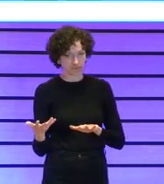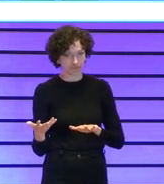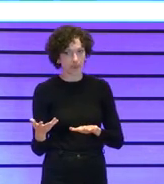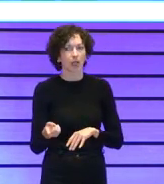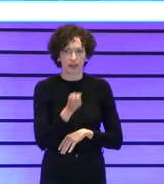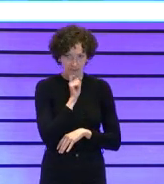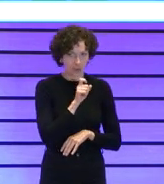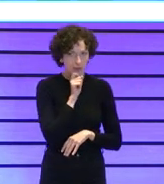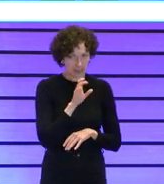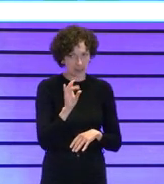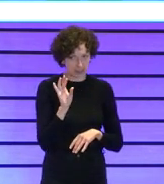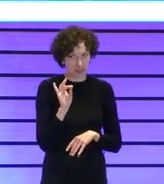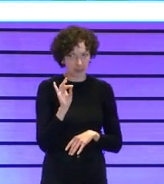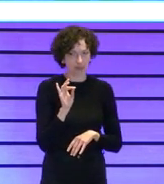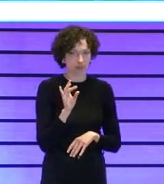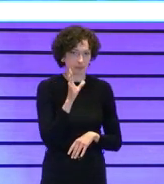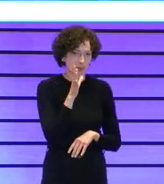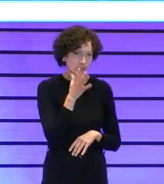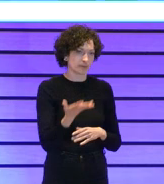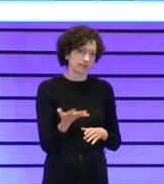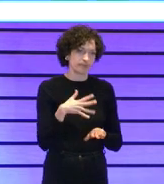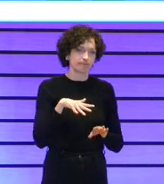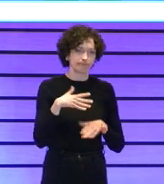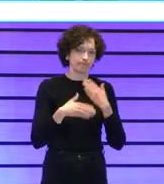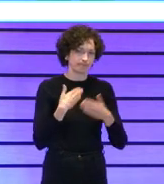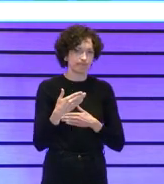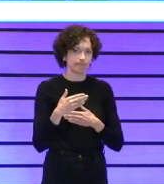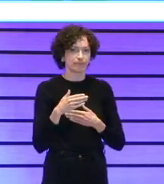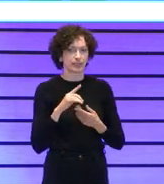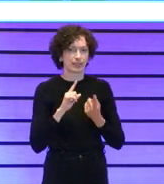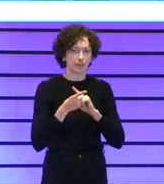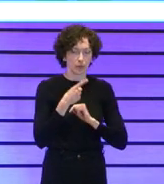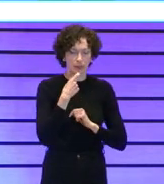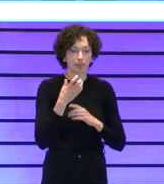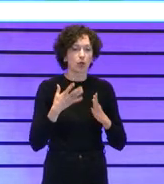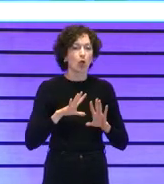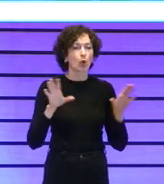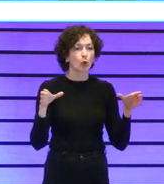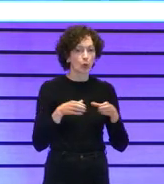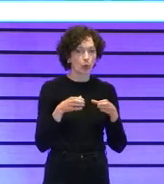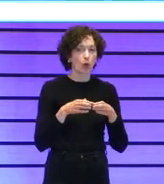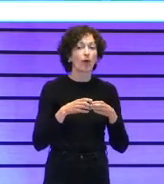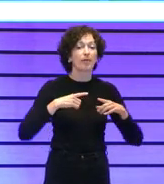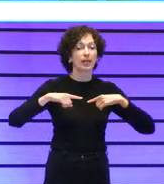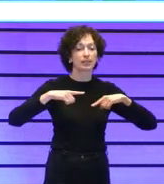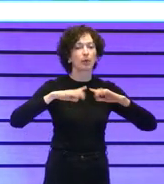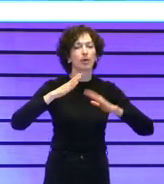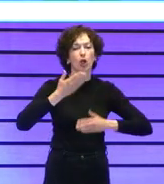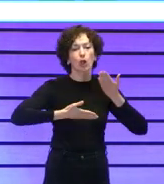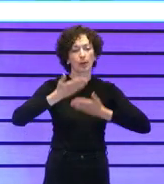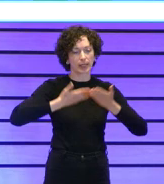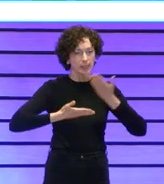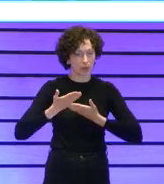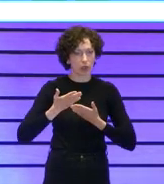dificultades porque estas cosas cuestan a un sistema de equipos directivos pues en un modelo colaborativo en el que